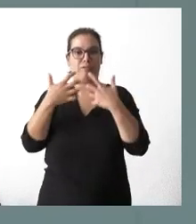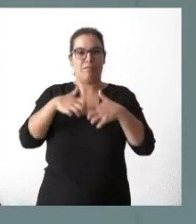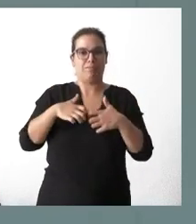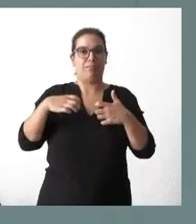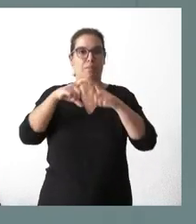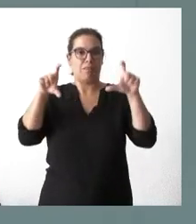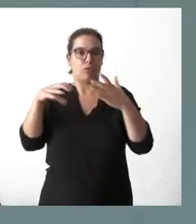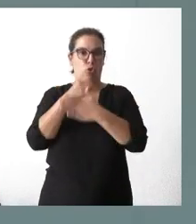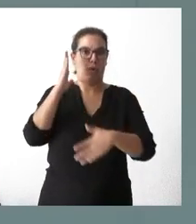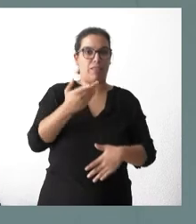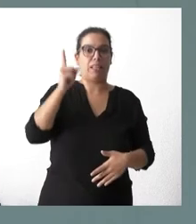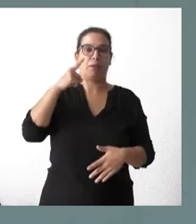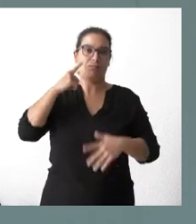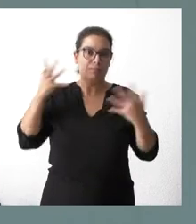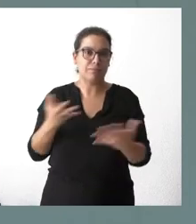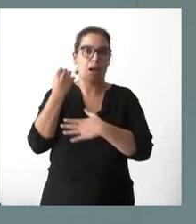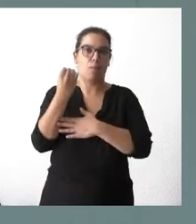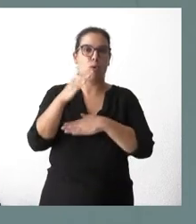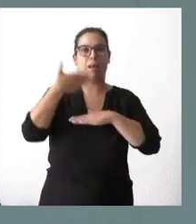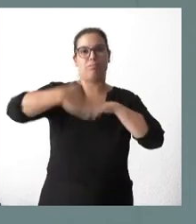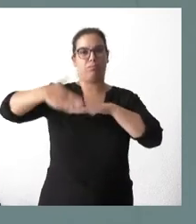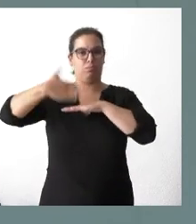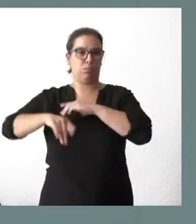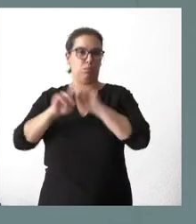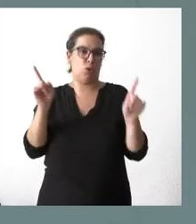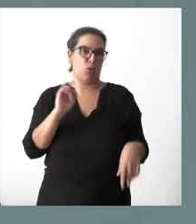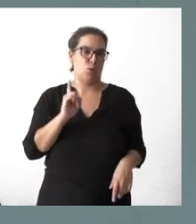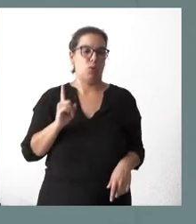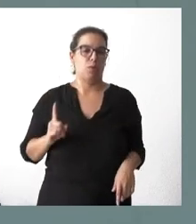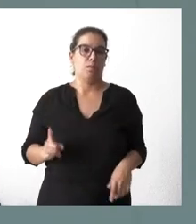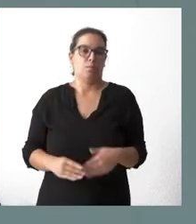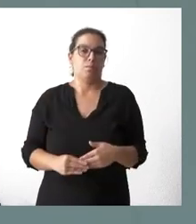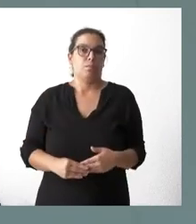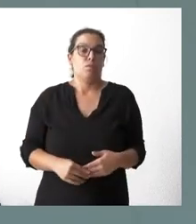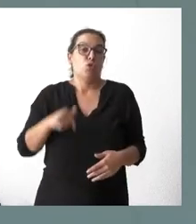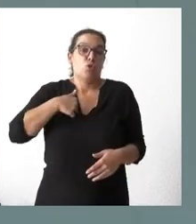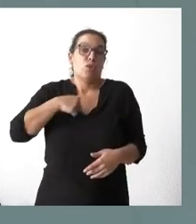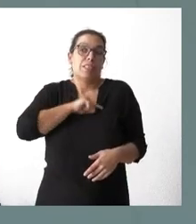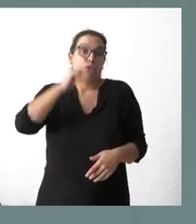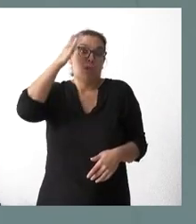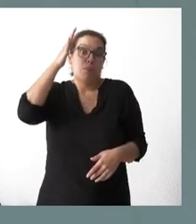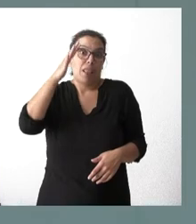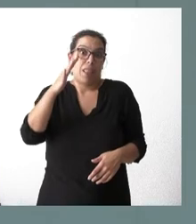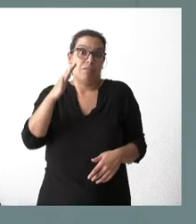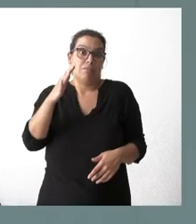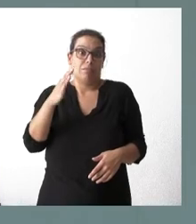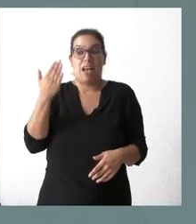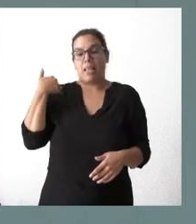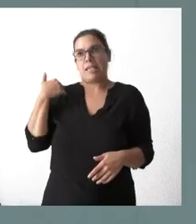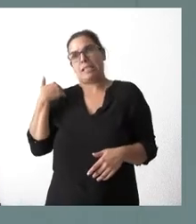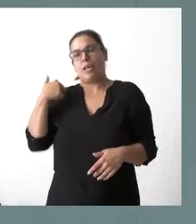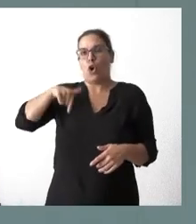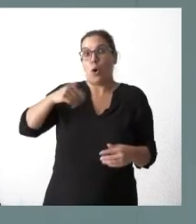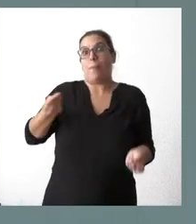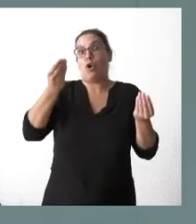por el incentivo y por el apoyo más que por la restricción y por la prohibición. Y hoy tengo más esperanzas que ayer, porque si hemos sido